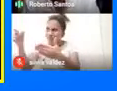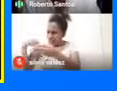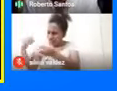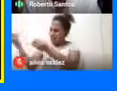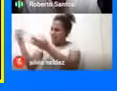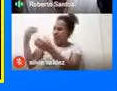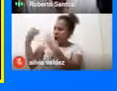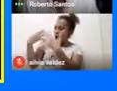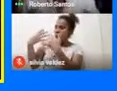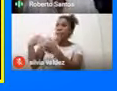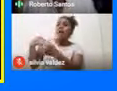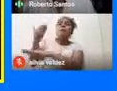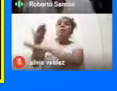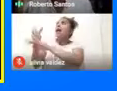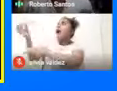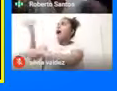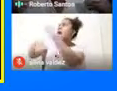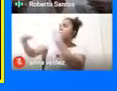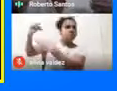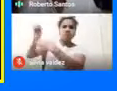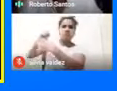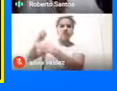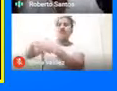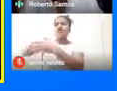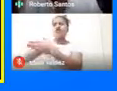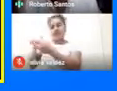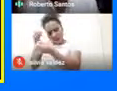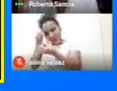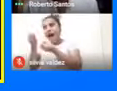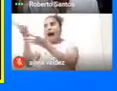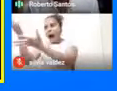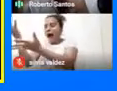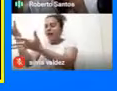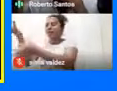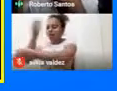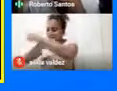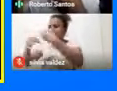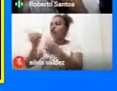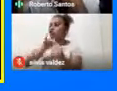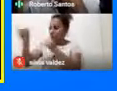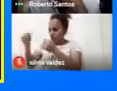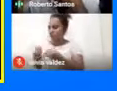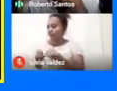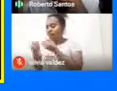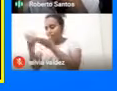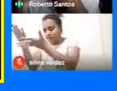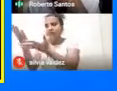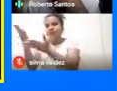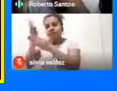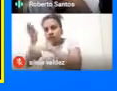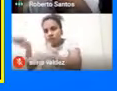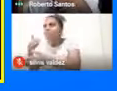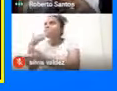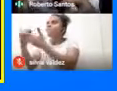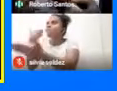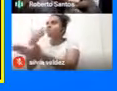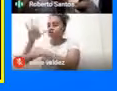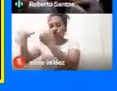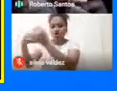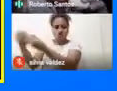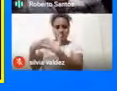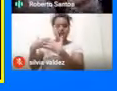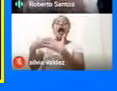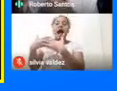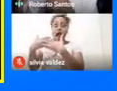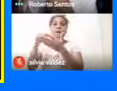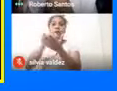pedir nada A cambio Y nosotros En compensación Hacemos lo mismo Donándonos a ella En agradecimiento Por eso